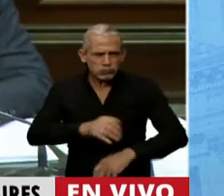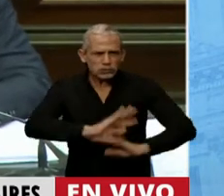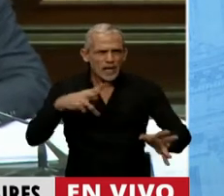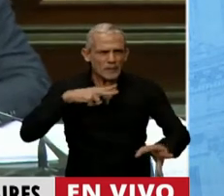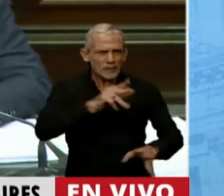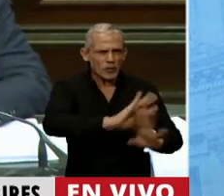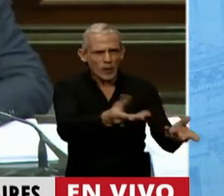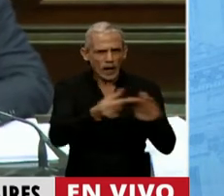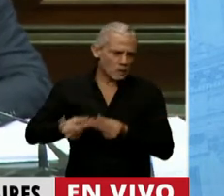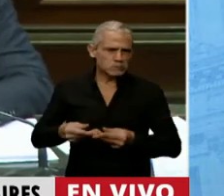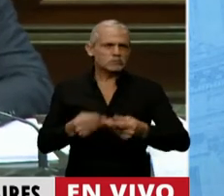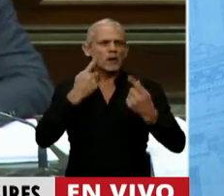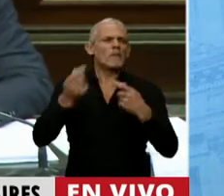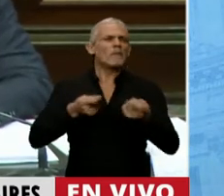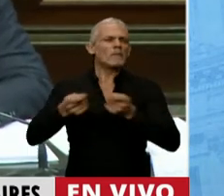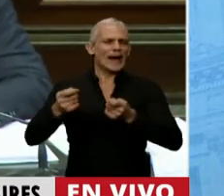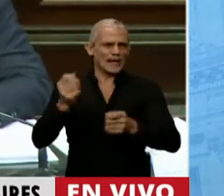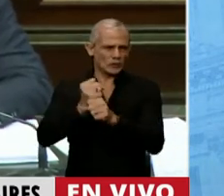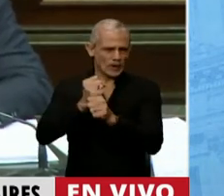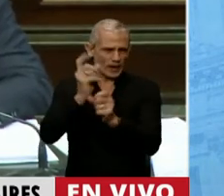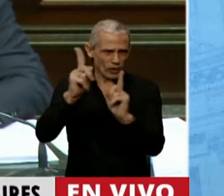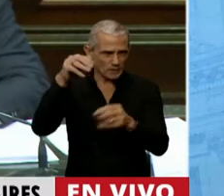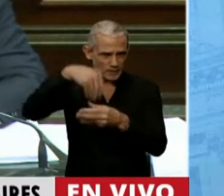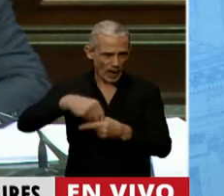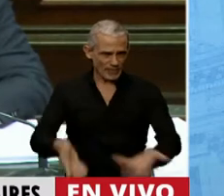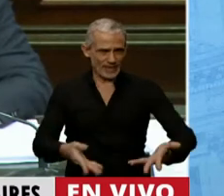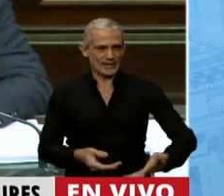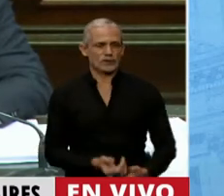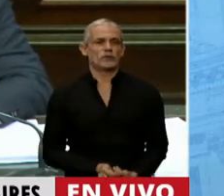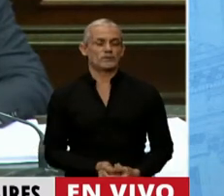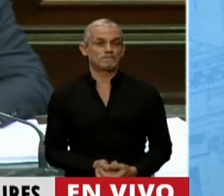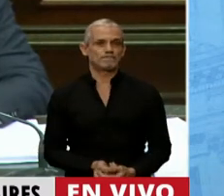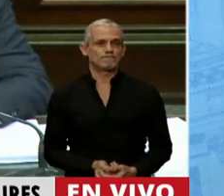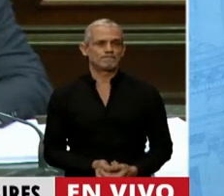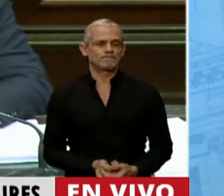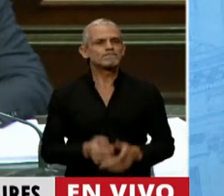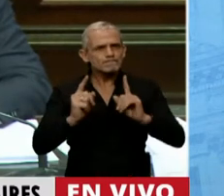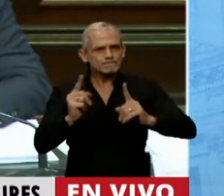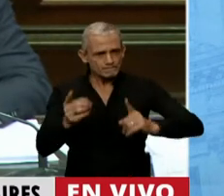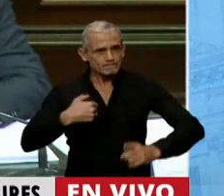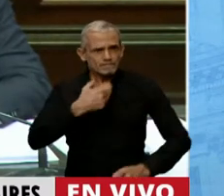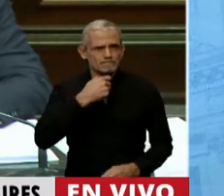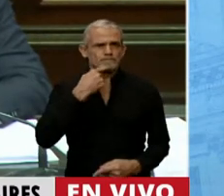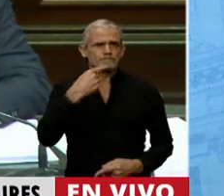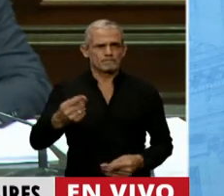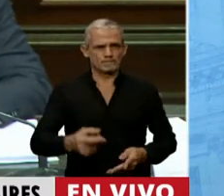control de los trabajadores como tantas otras. Y en ese sentido, quiero decir